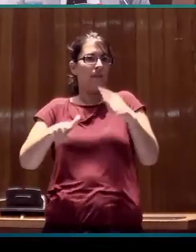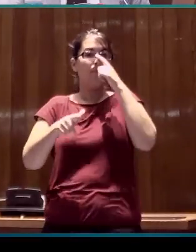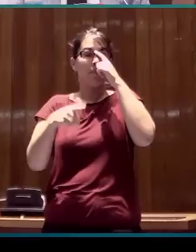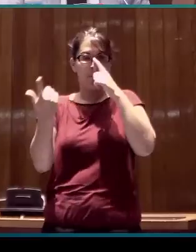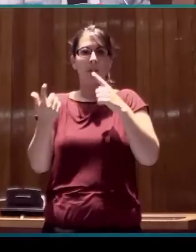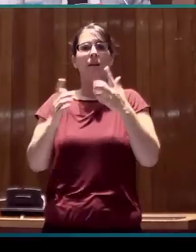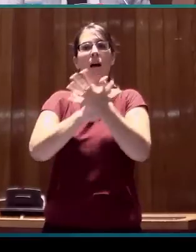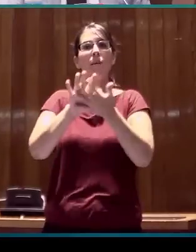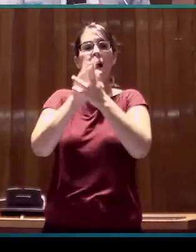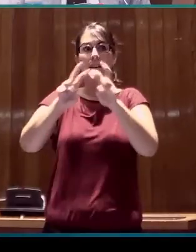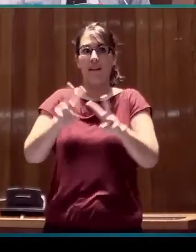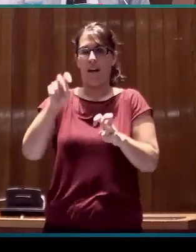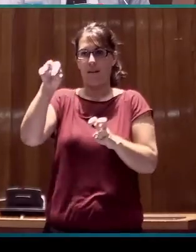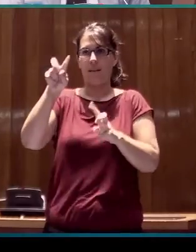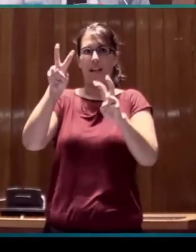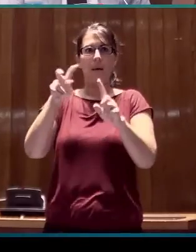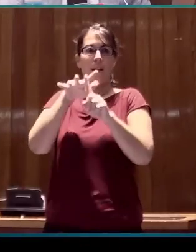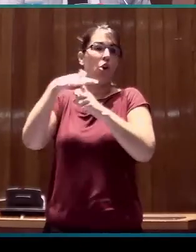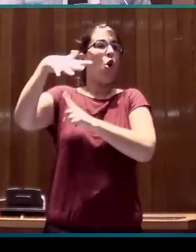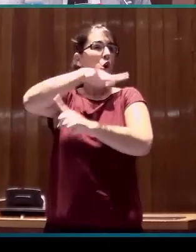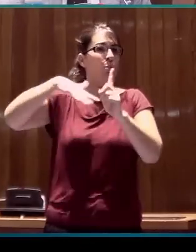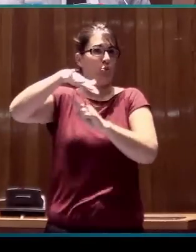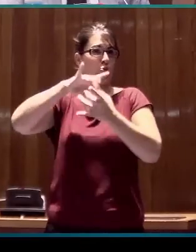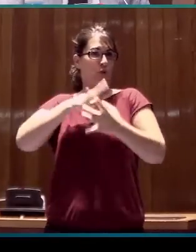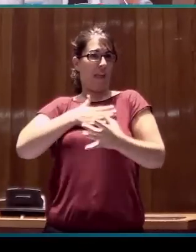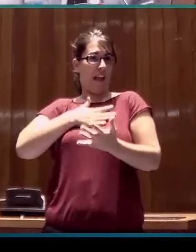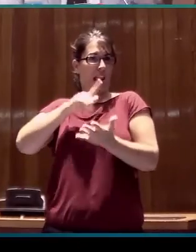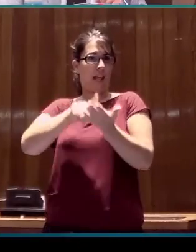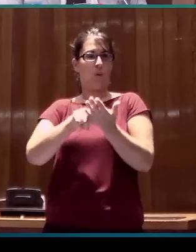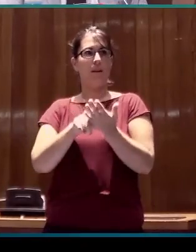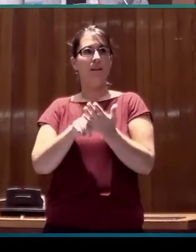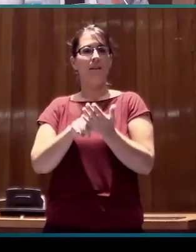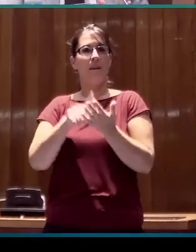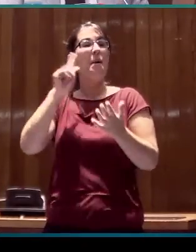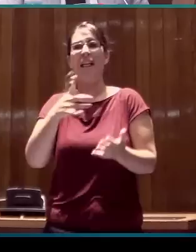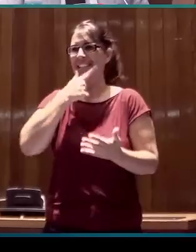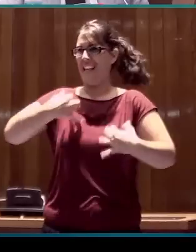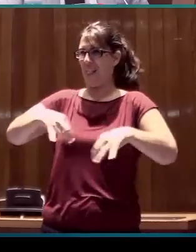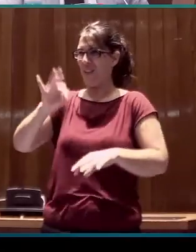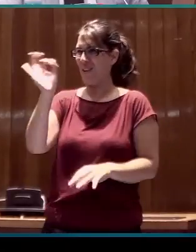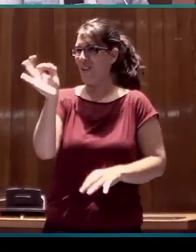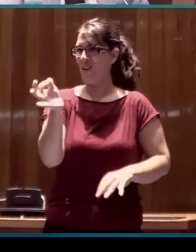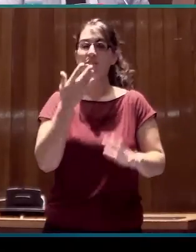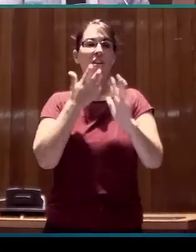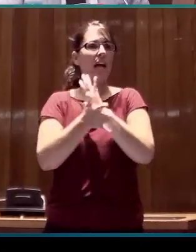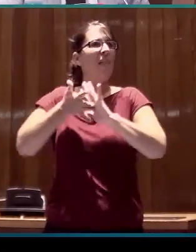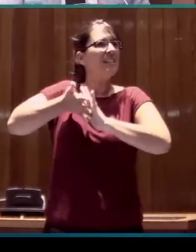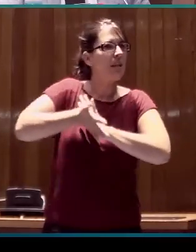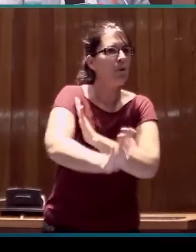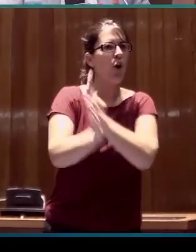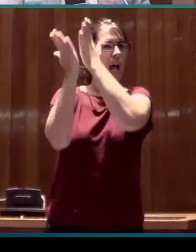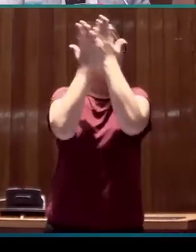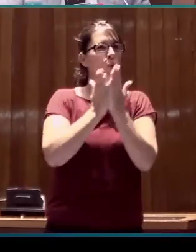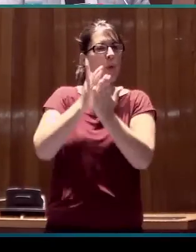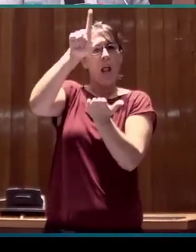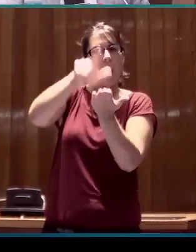¿a qué nos referimos? Bien, en realidad, parece simple lo que tenemos aquí, describir y estudiar la lengua en toda